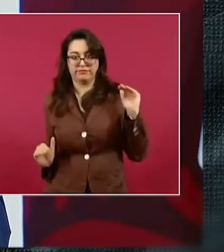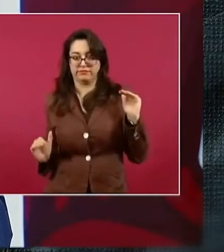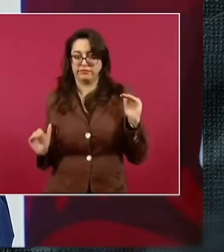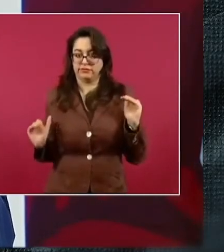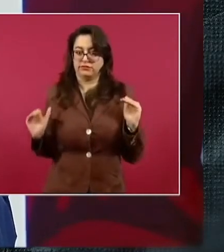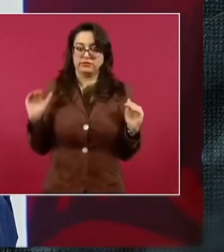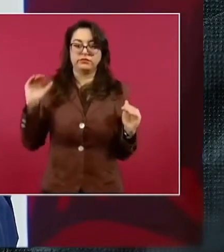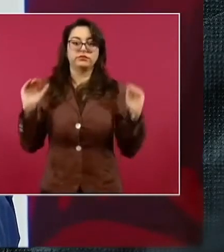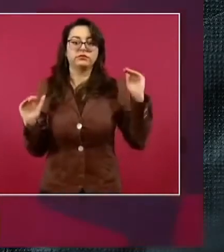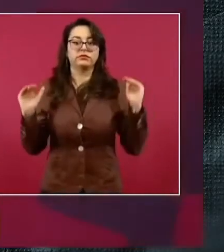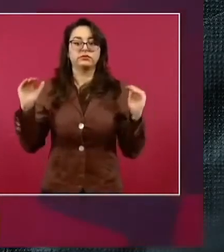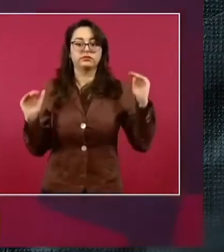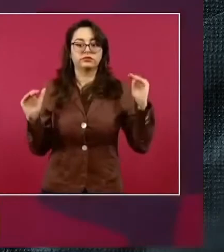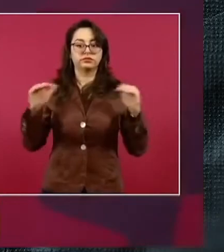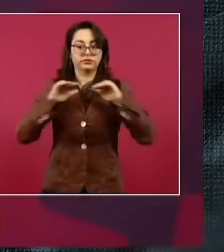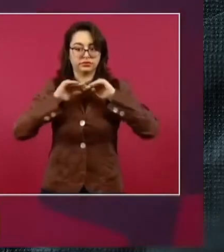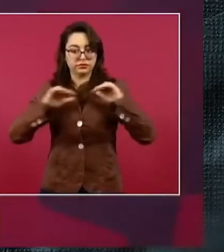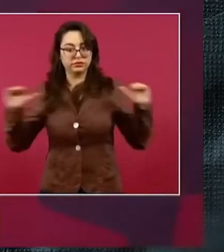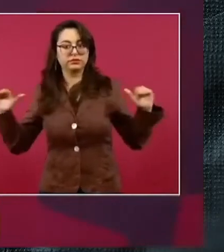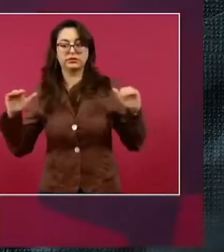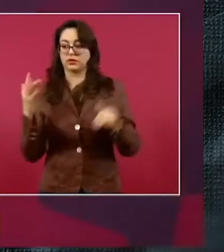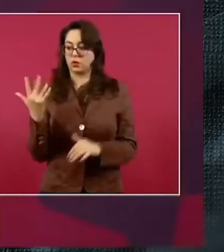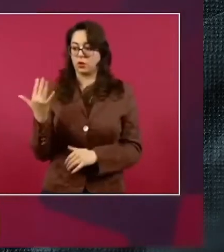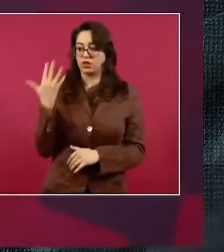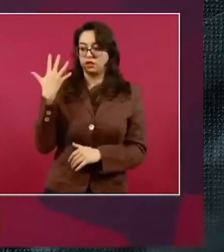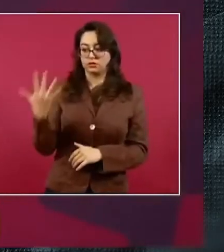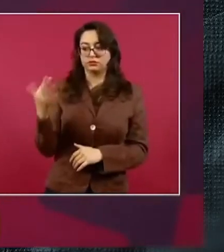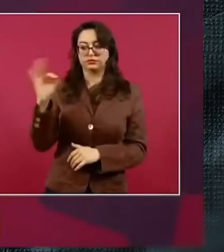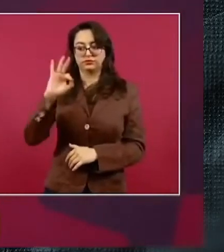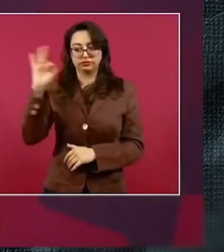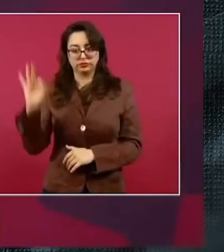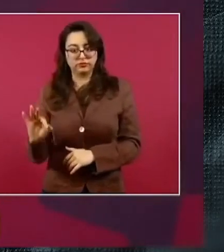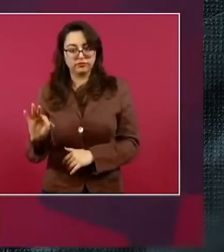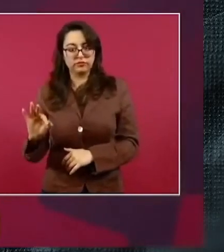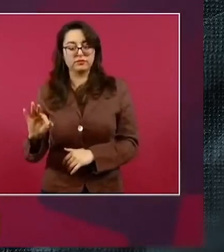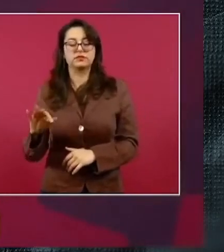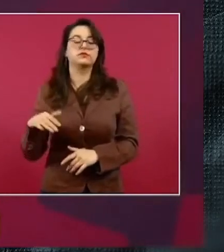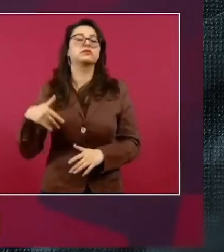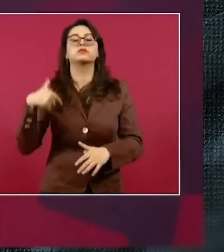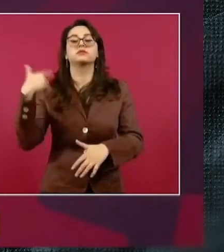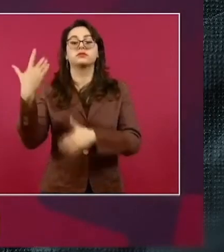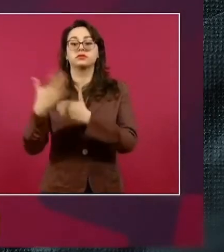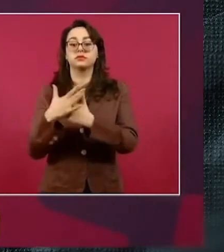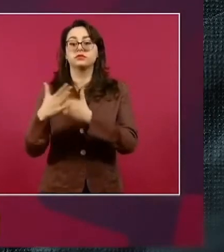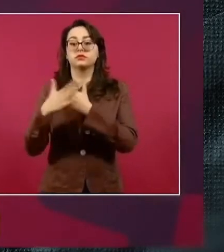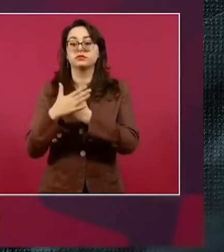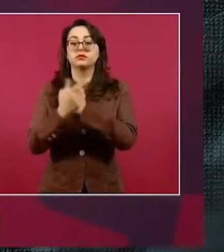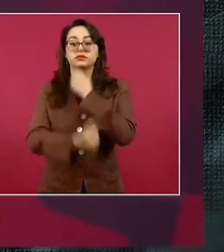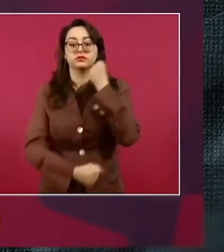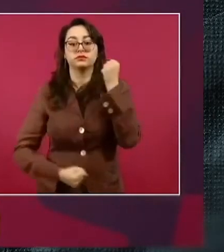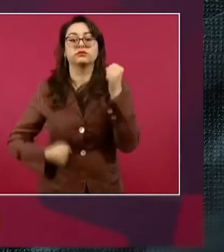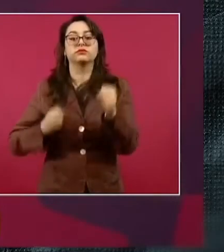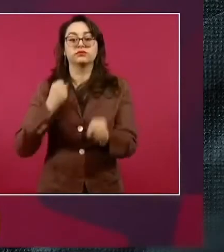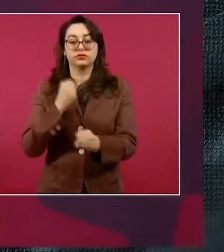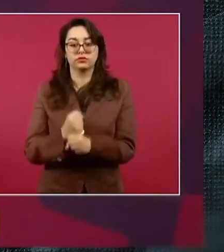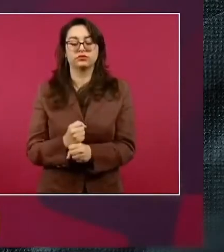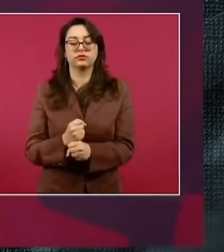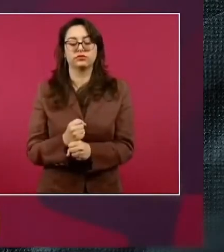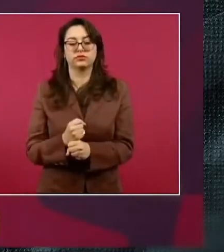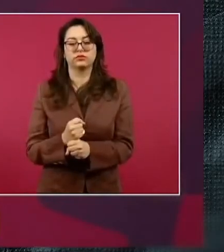Y con lo que estamos haciendo para el año próximo, calculamos que vamos a tener,